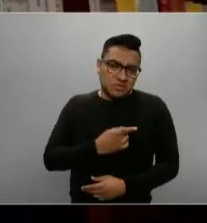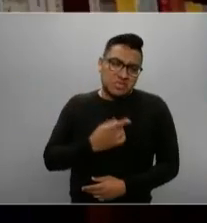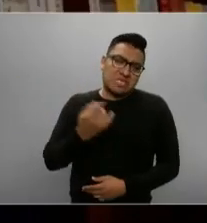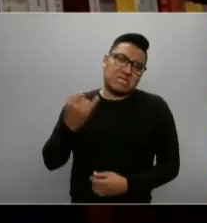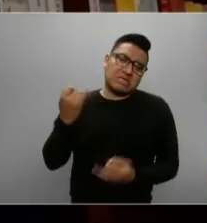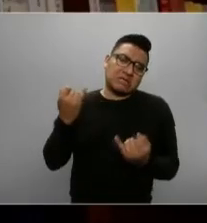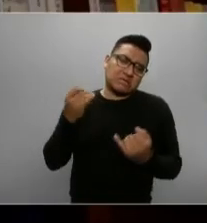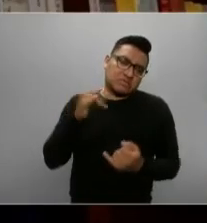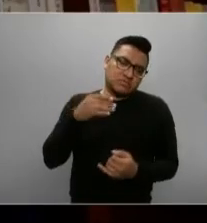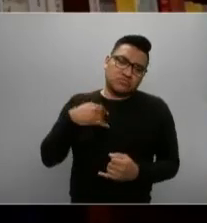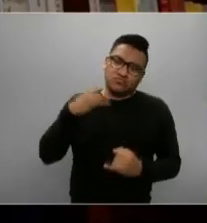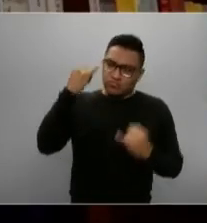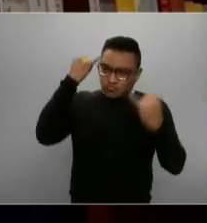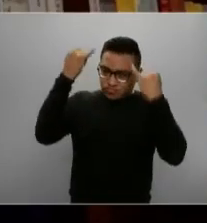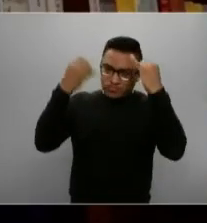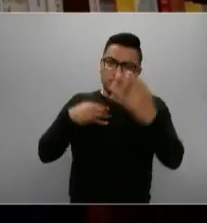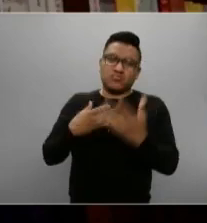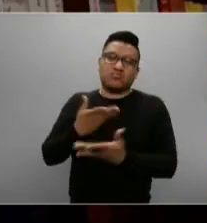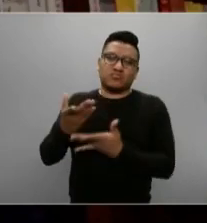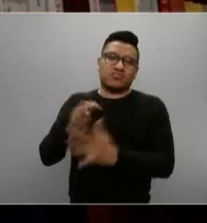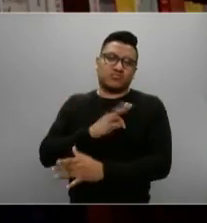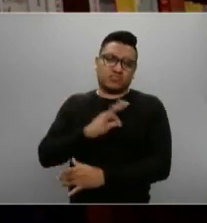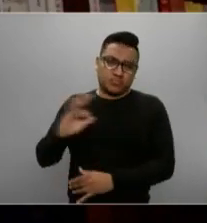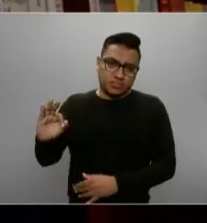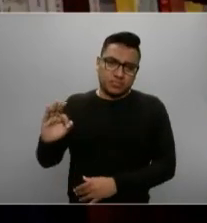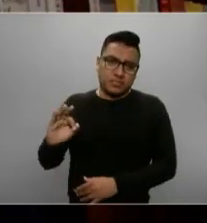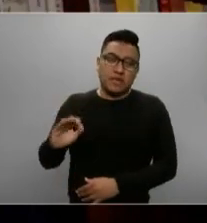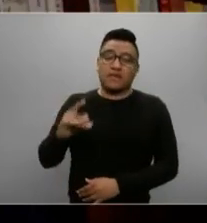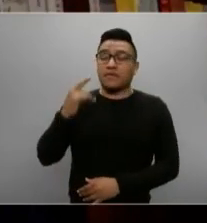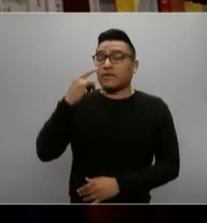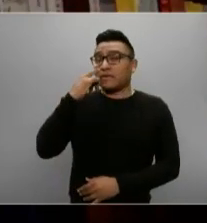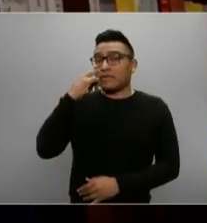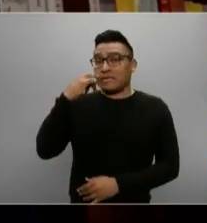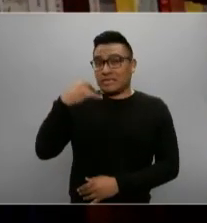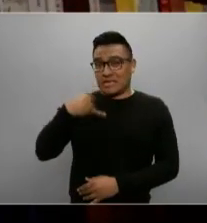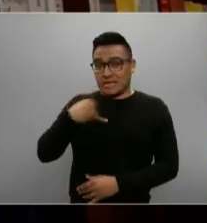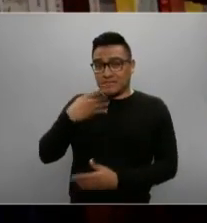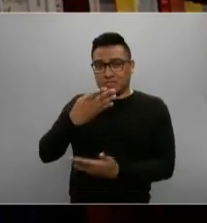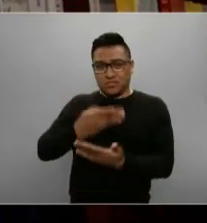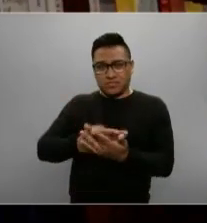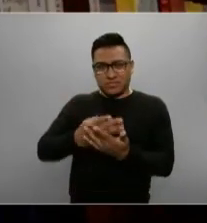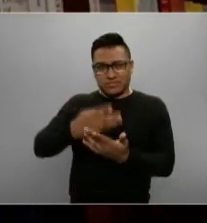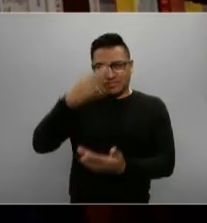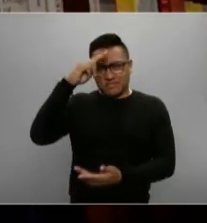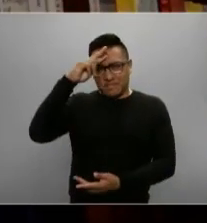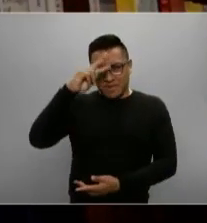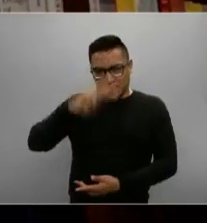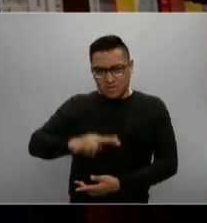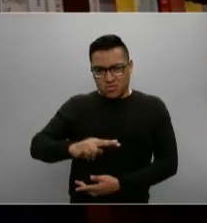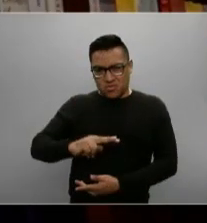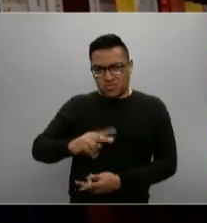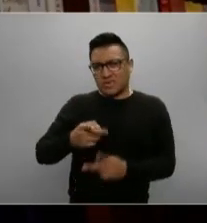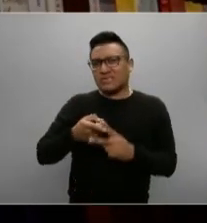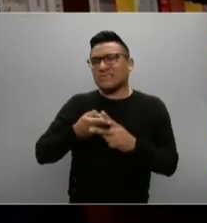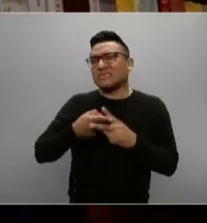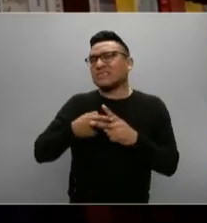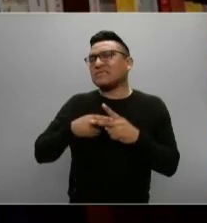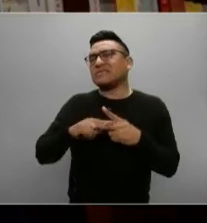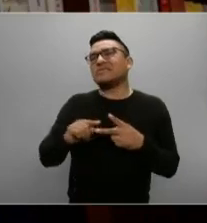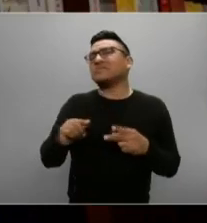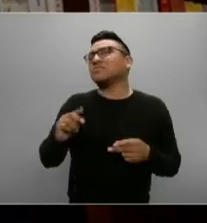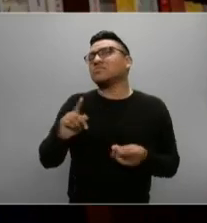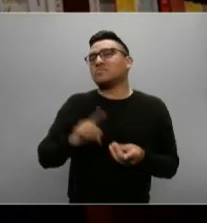ideas con tu auditorio. Desde luego. La iniciativa mexicana surge, como lo decía, del